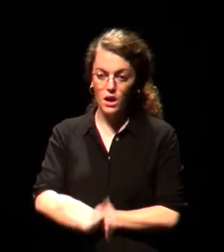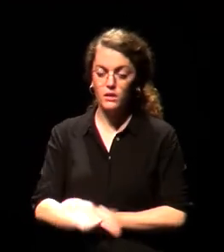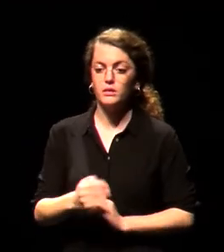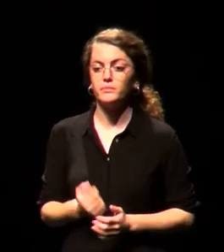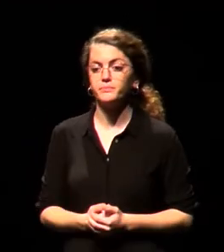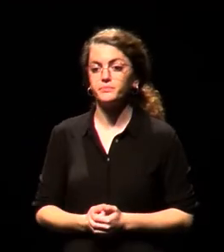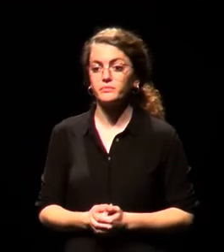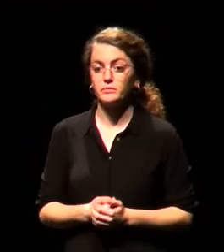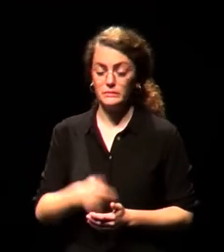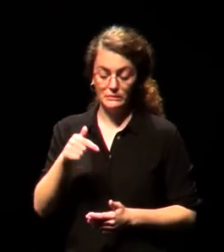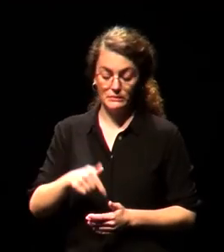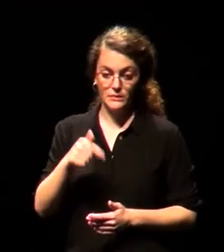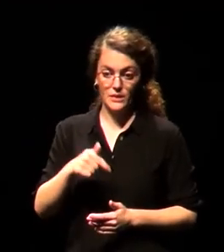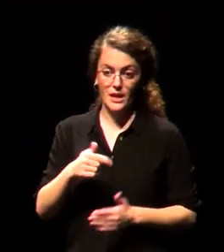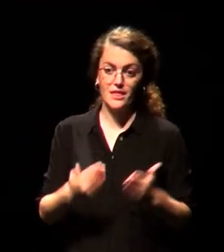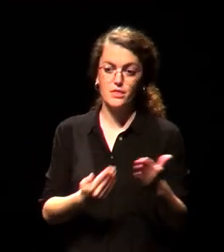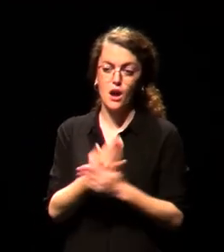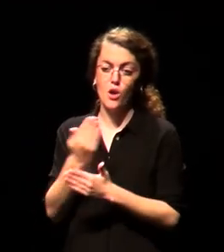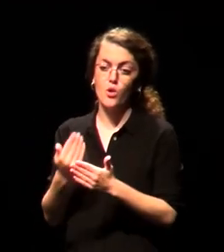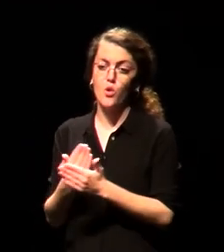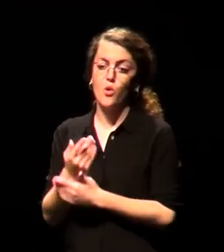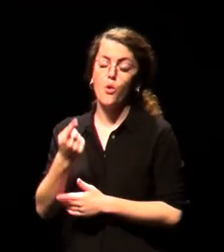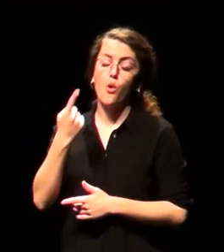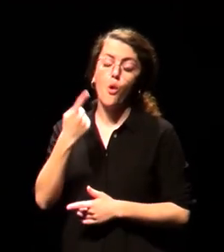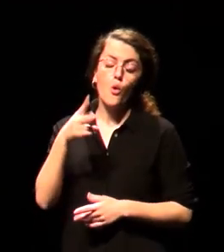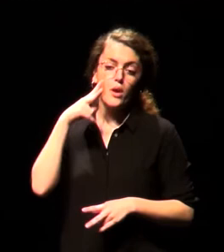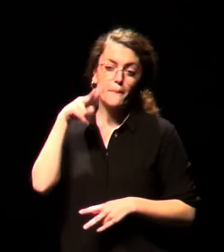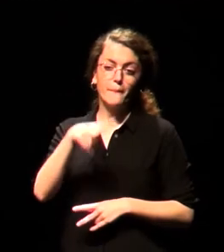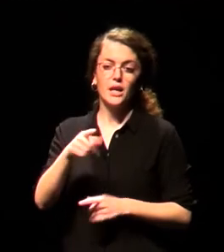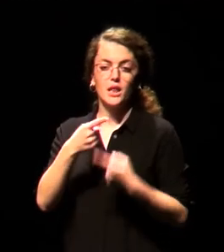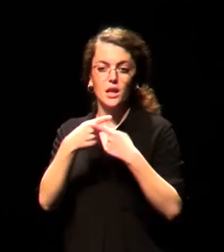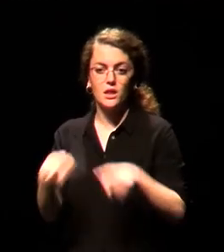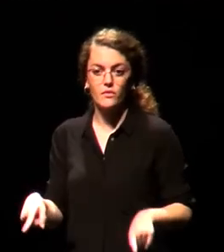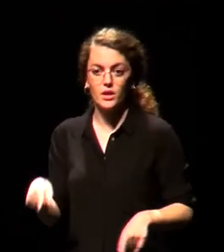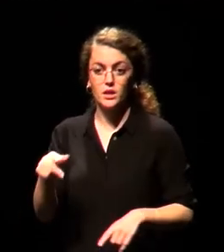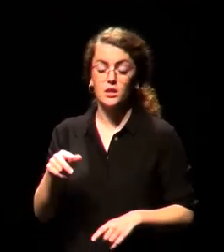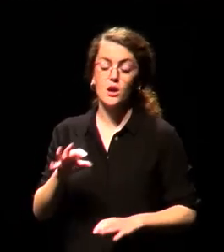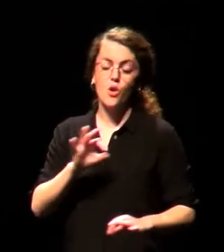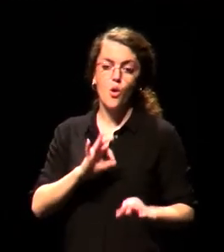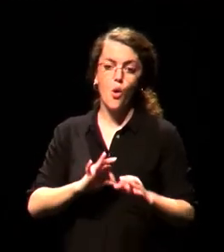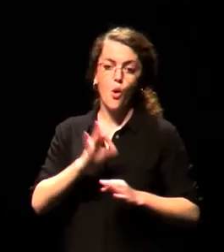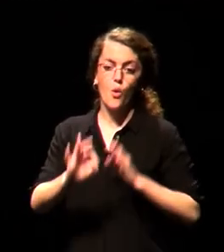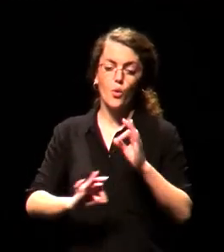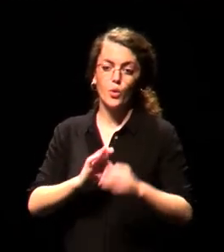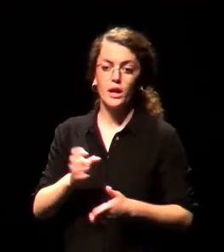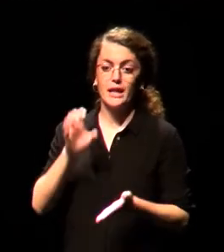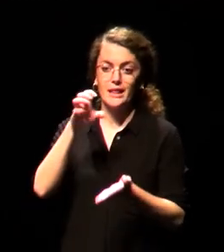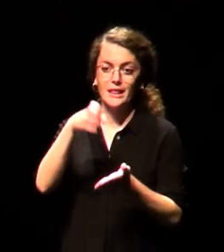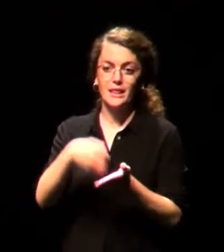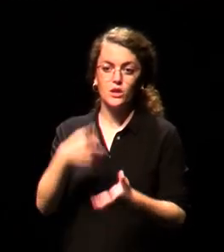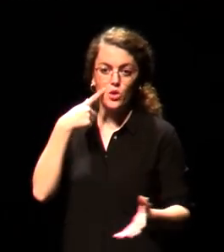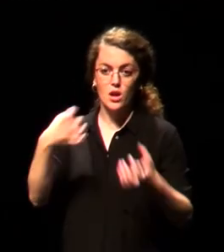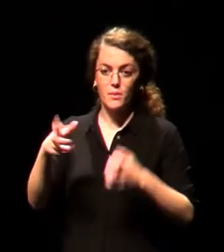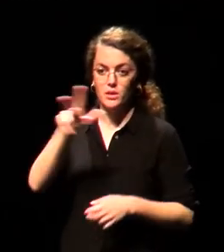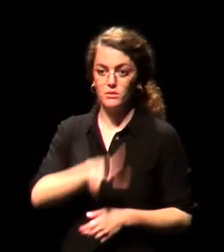ciclo Una Mirada Diferente, que organiza el Centro Dramático Nacional y que se celebrará entre el 17 y 27 de